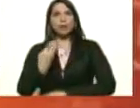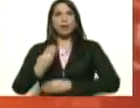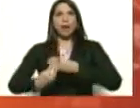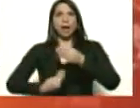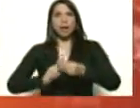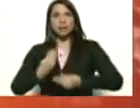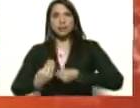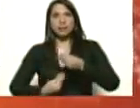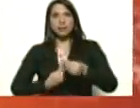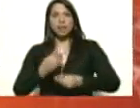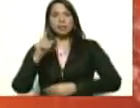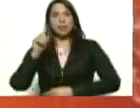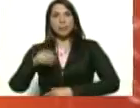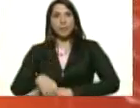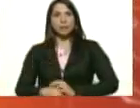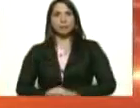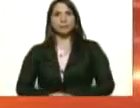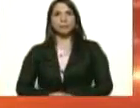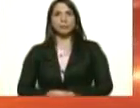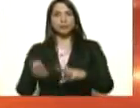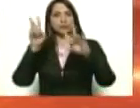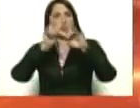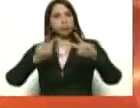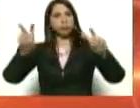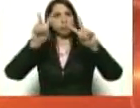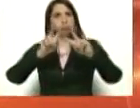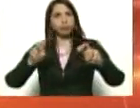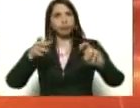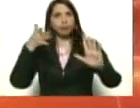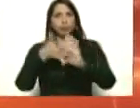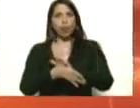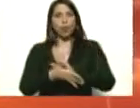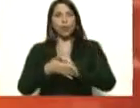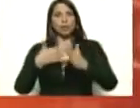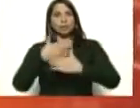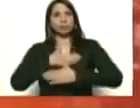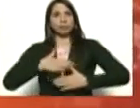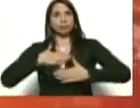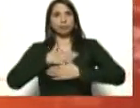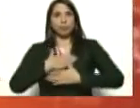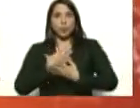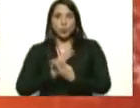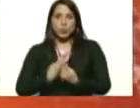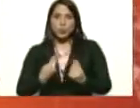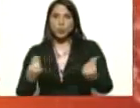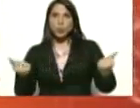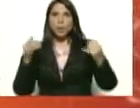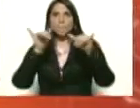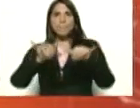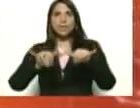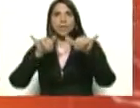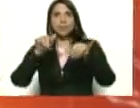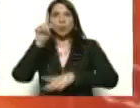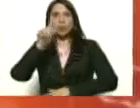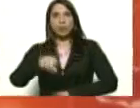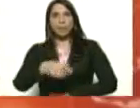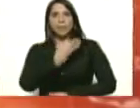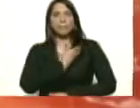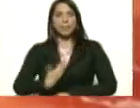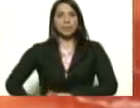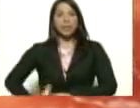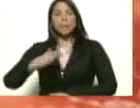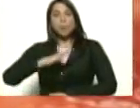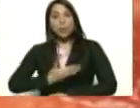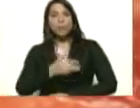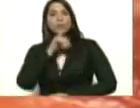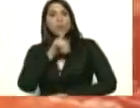través y a partir del estudio que se ha hecho de la recuperación de los mismos. También, presidente, podemos informar